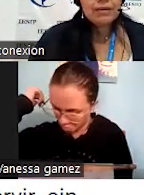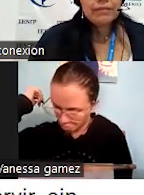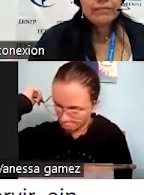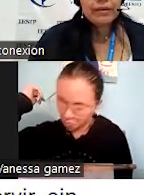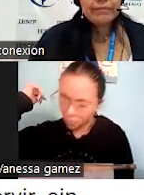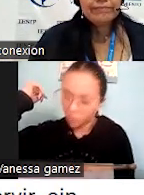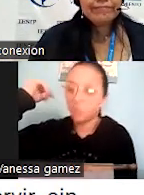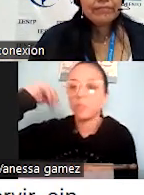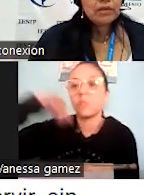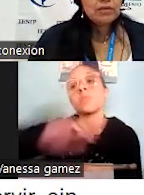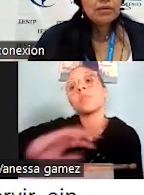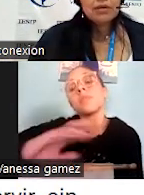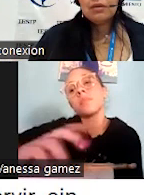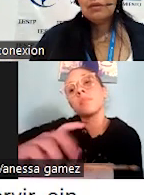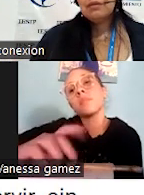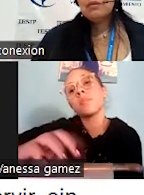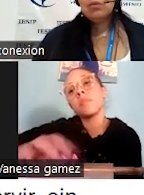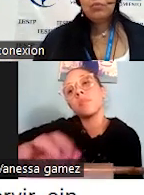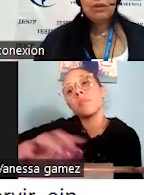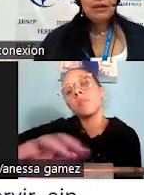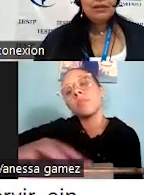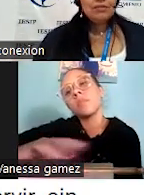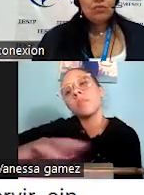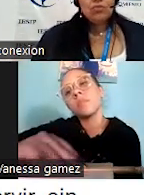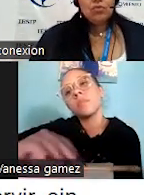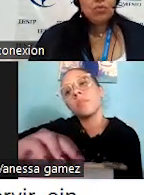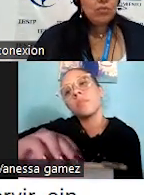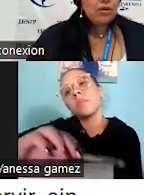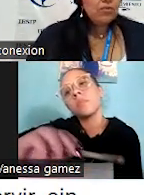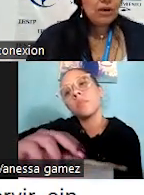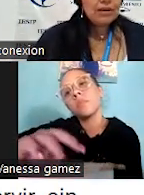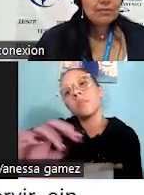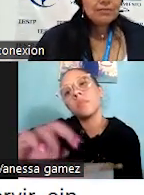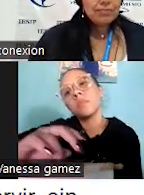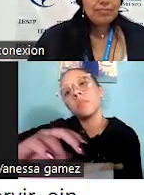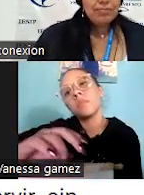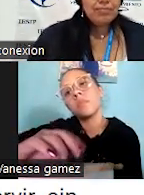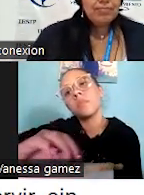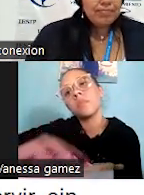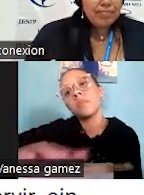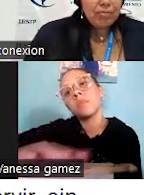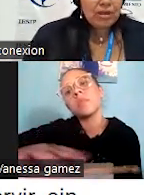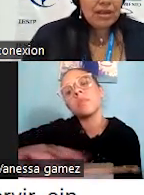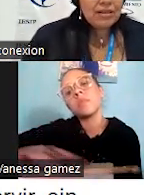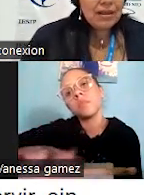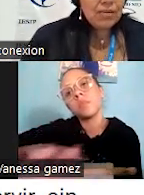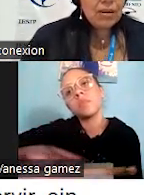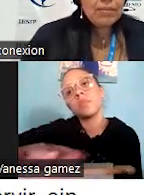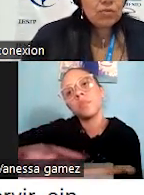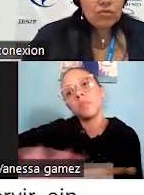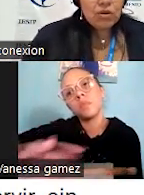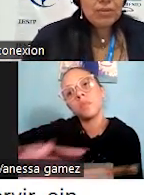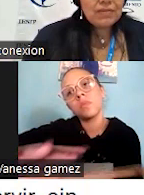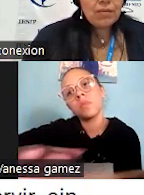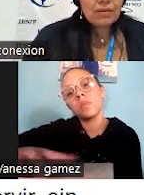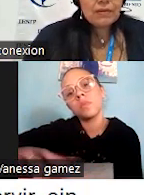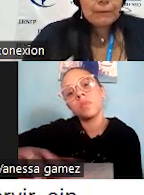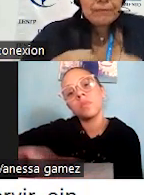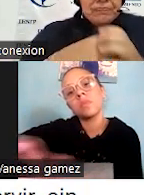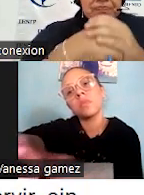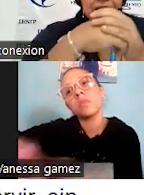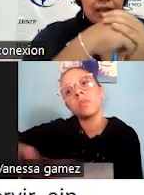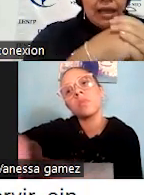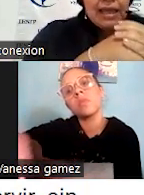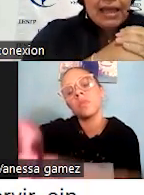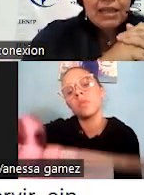CanTV, Corpo de Leg, eso tú no lo puedes tocar porque es intangible, pero sí lo percibes.